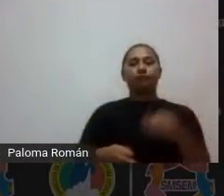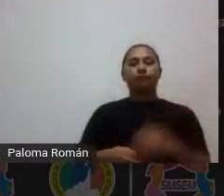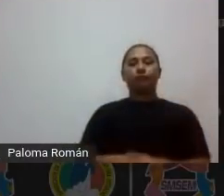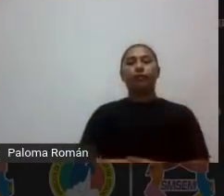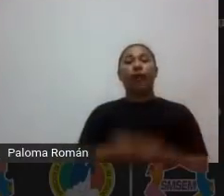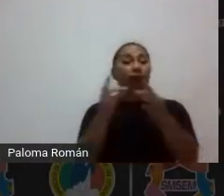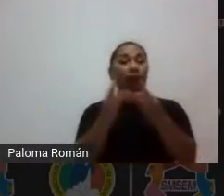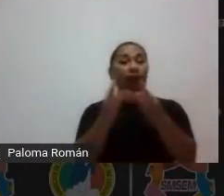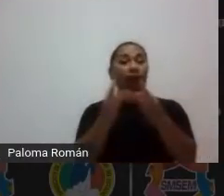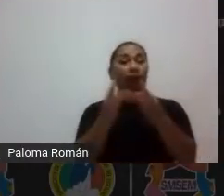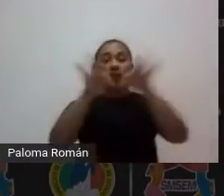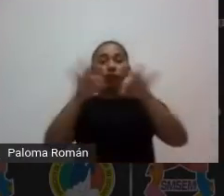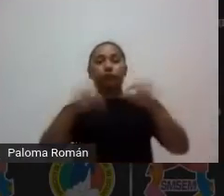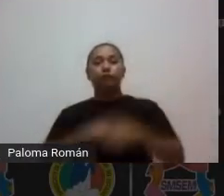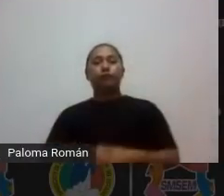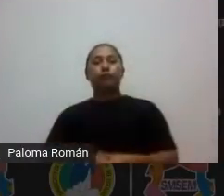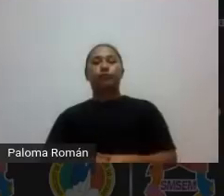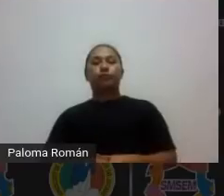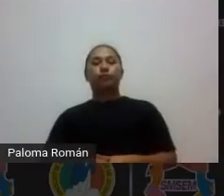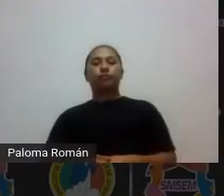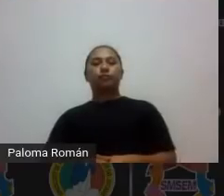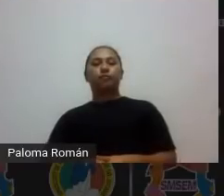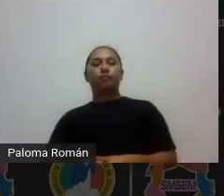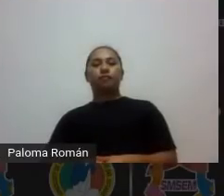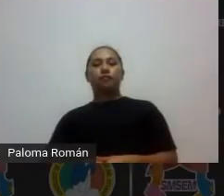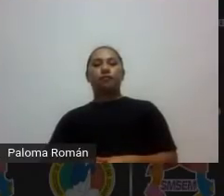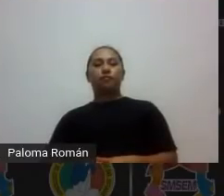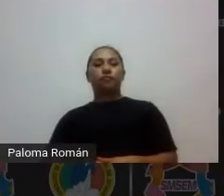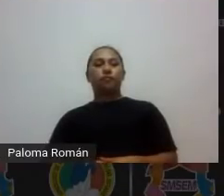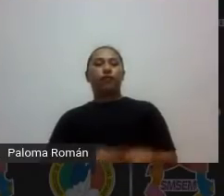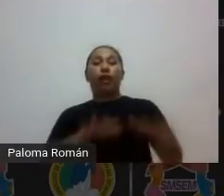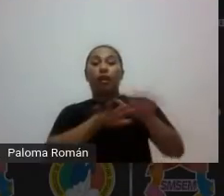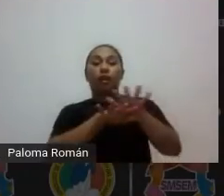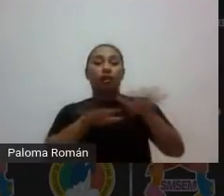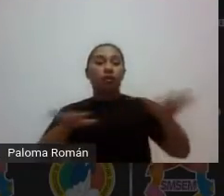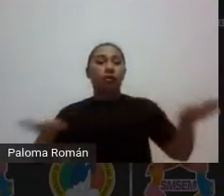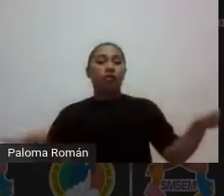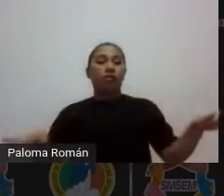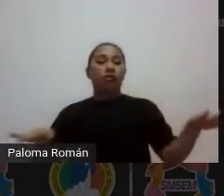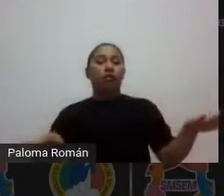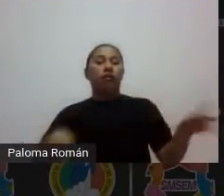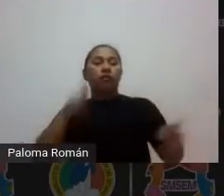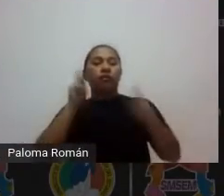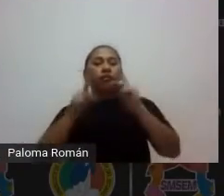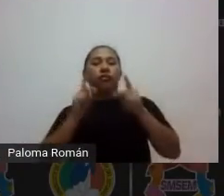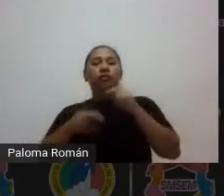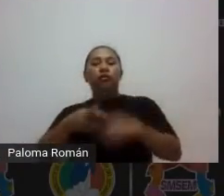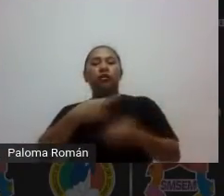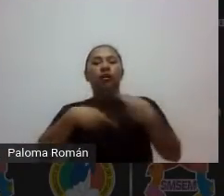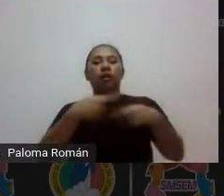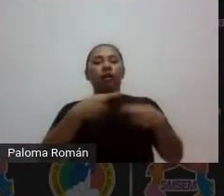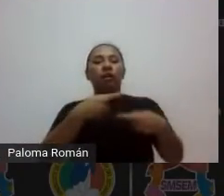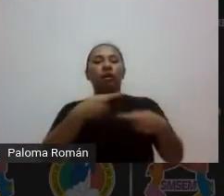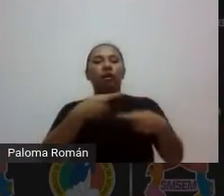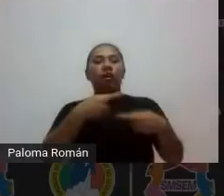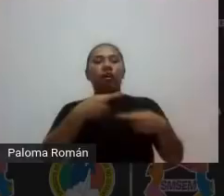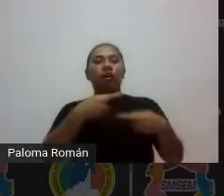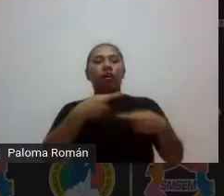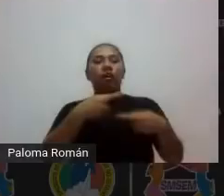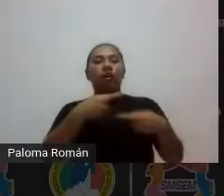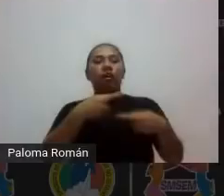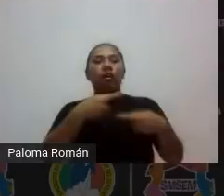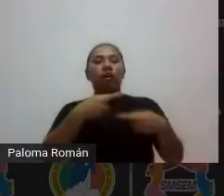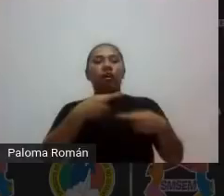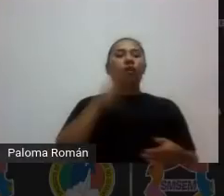importante debe haber un espacio de retroalimentación para la mejora que observas tú que les sugeriste